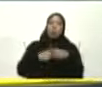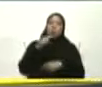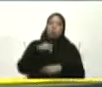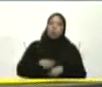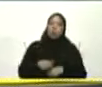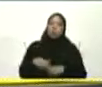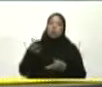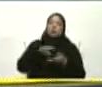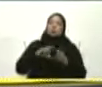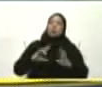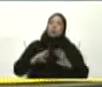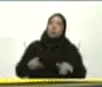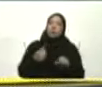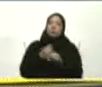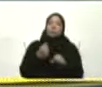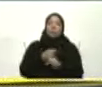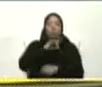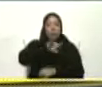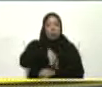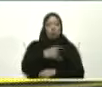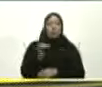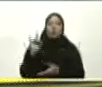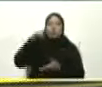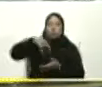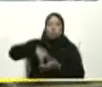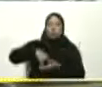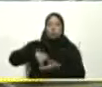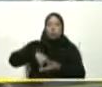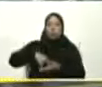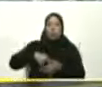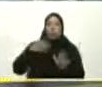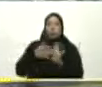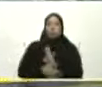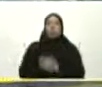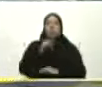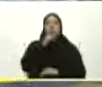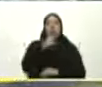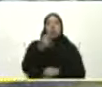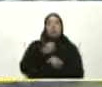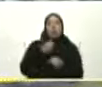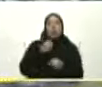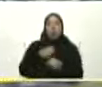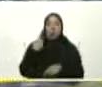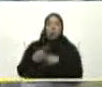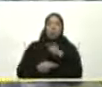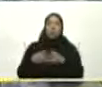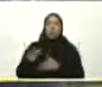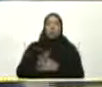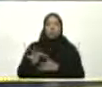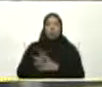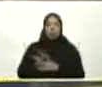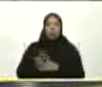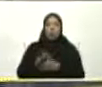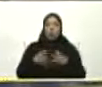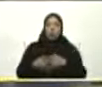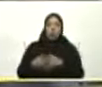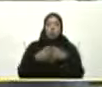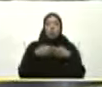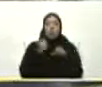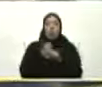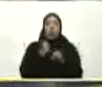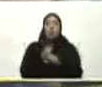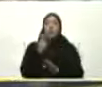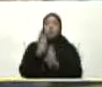va renaciendo La Universidad De Carabobos Va surgiendo Una Universidad De Carabobos Funcional Estructuralmente